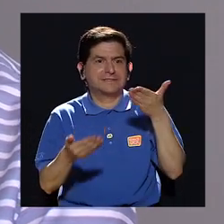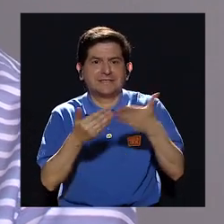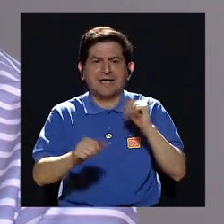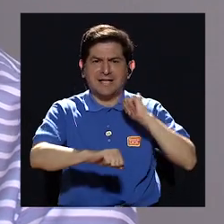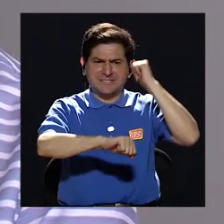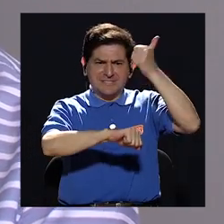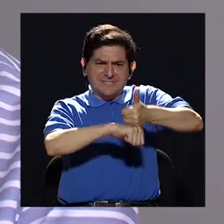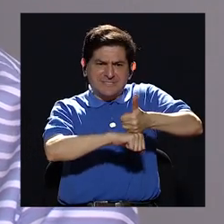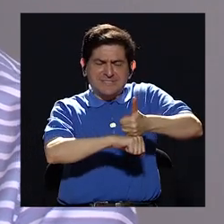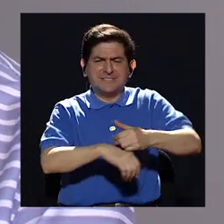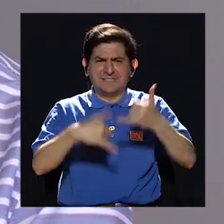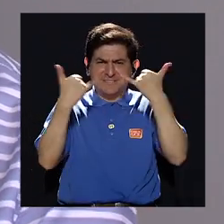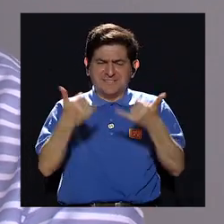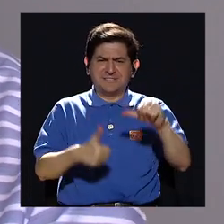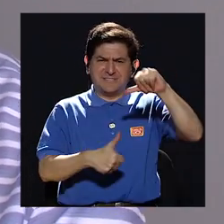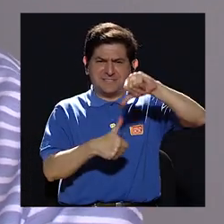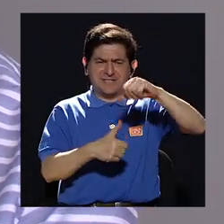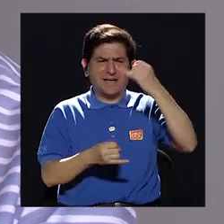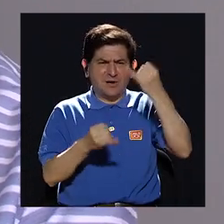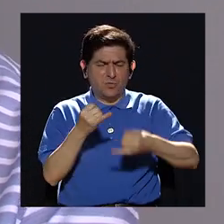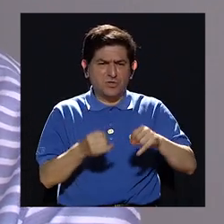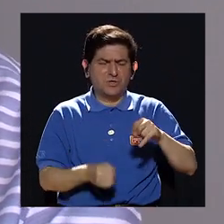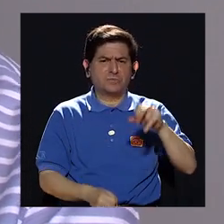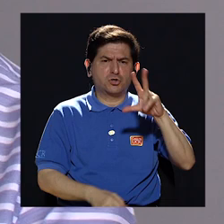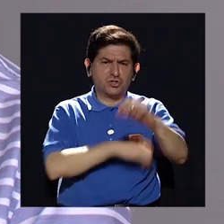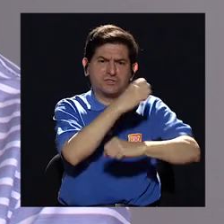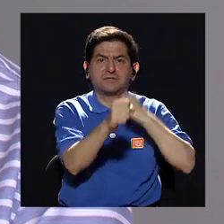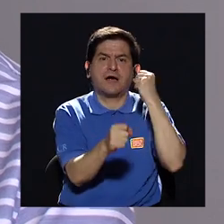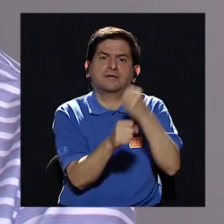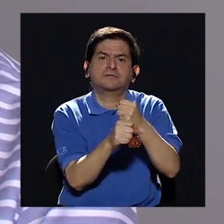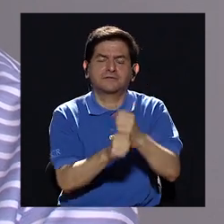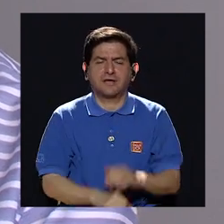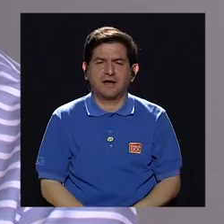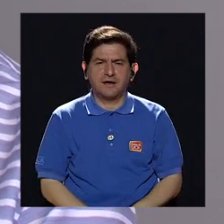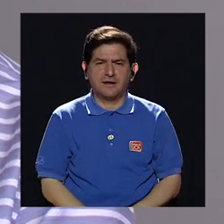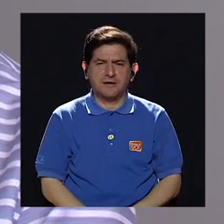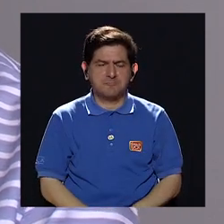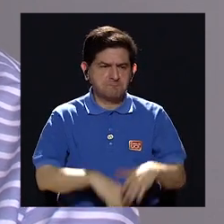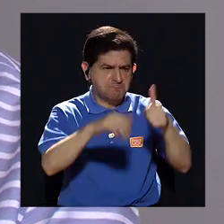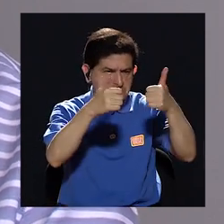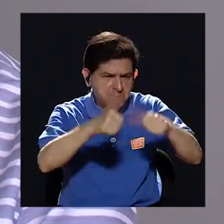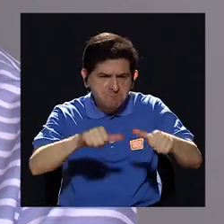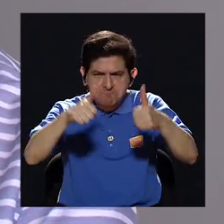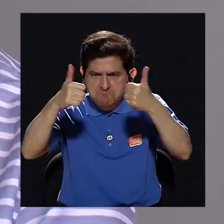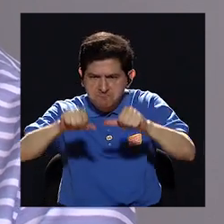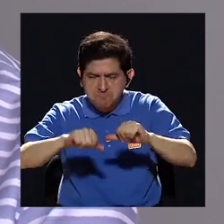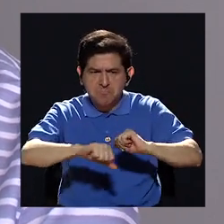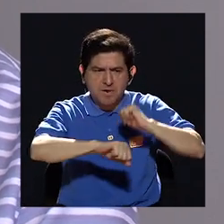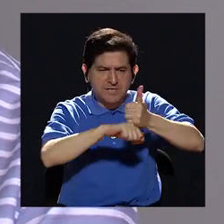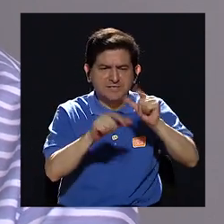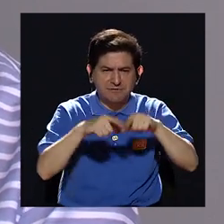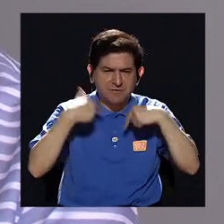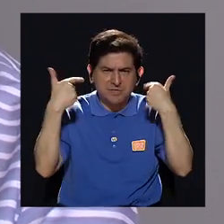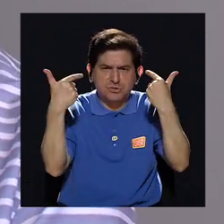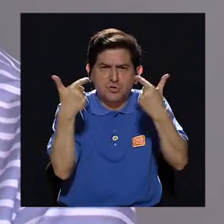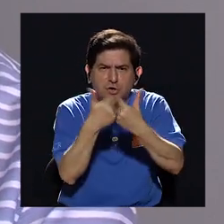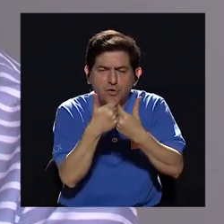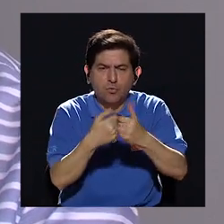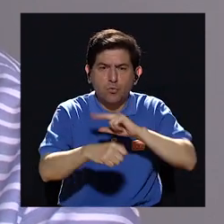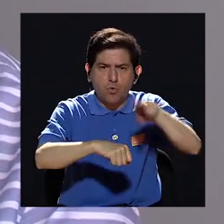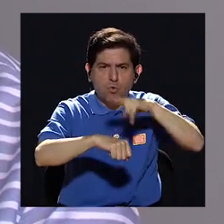se ha asentado en Centroamérica en las últimas tres décadas. Ha logrado pactar con y formar bandas